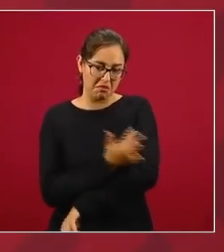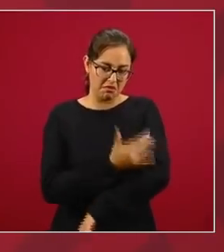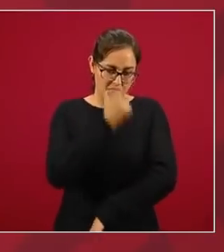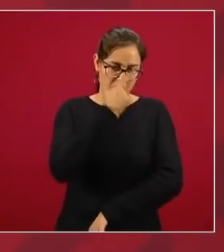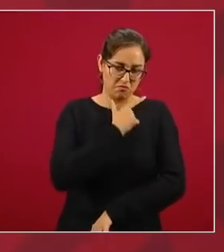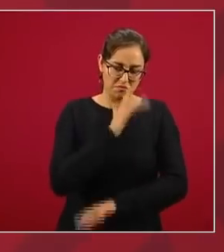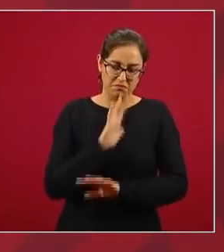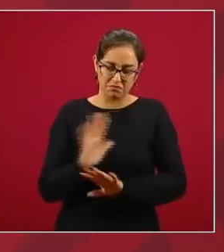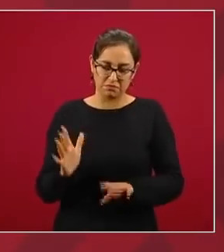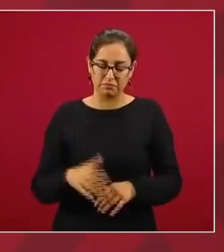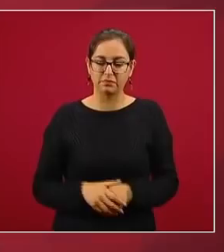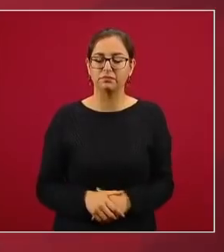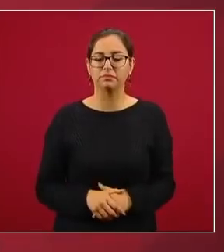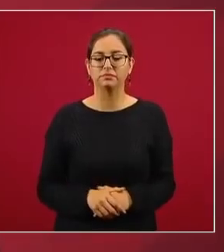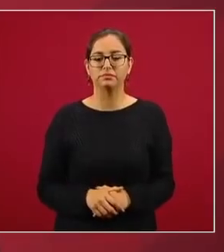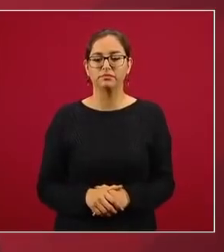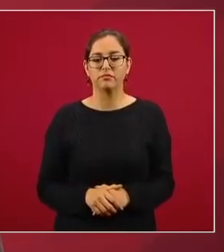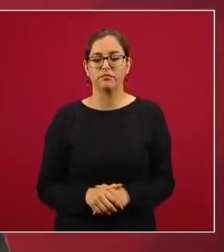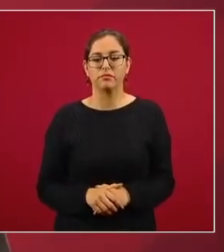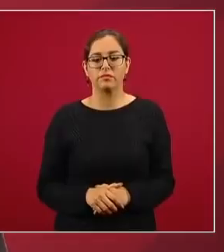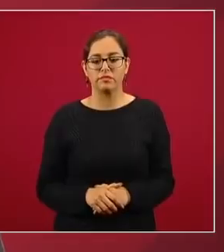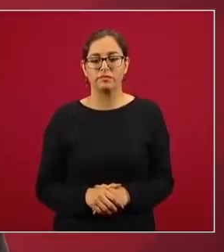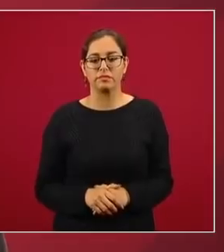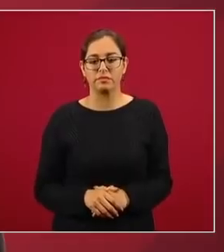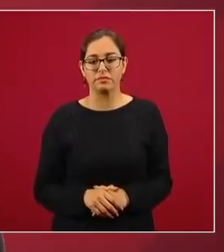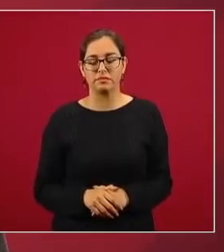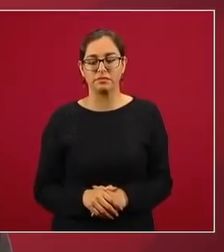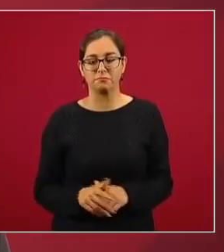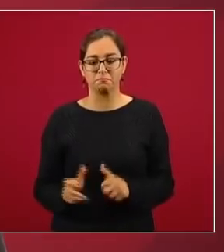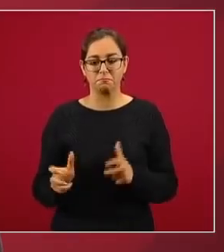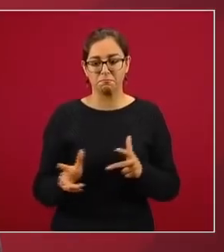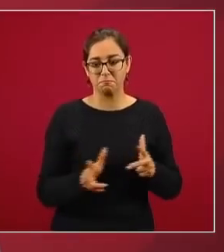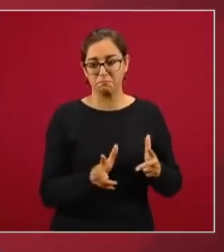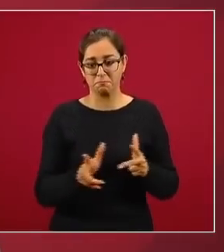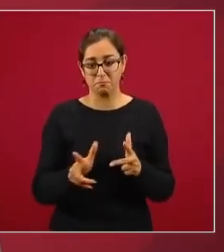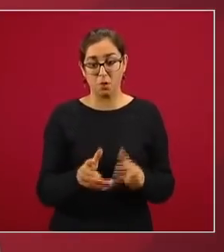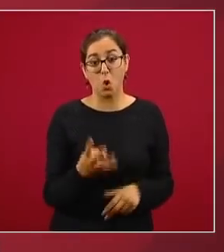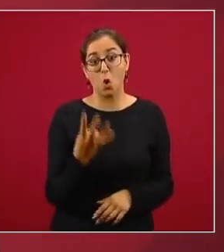y empiezan a seguir los cuatro camionetas